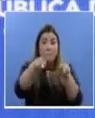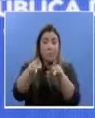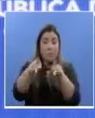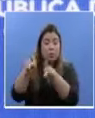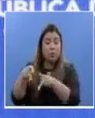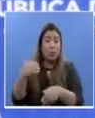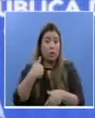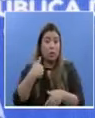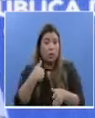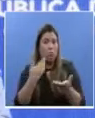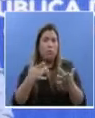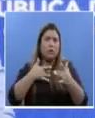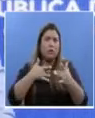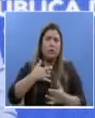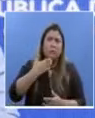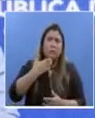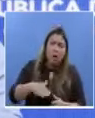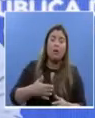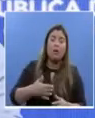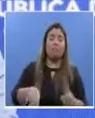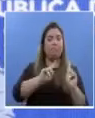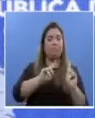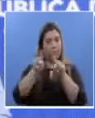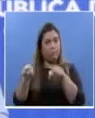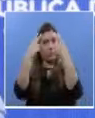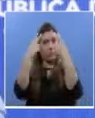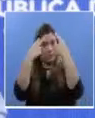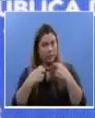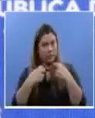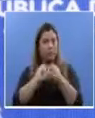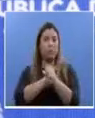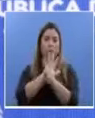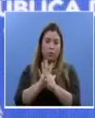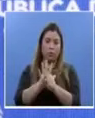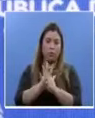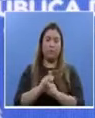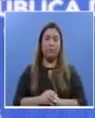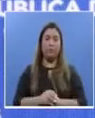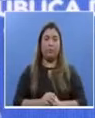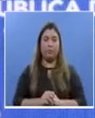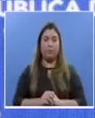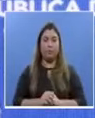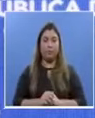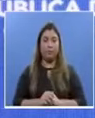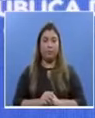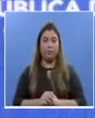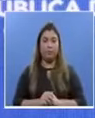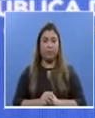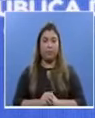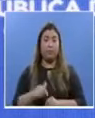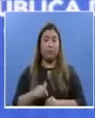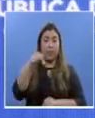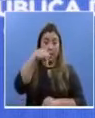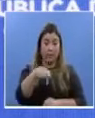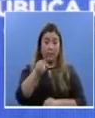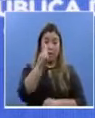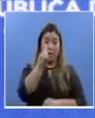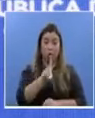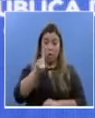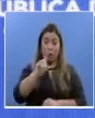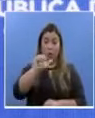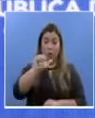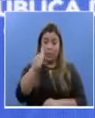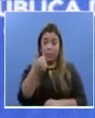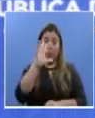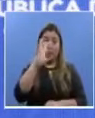dice el doctor Sedeño, presentan algún tipo de síntomas relacionadas al COVID-19. Este domingo, 16